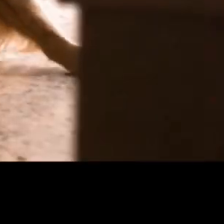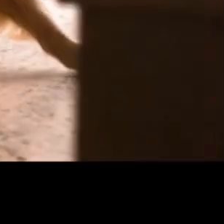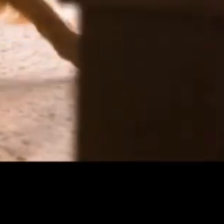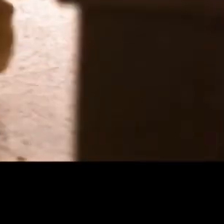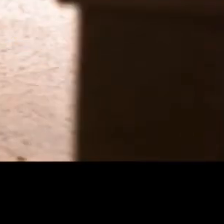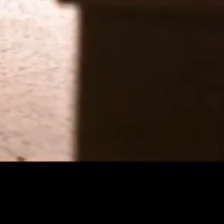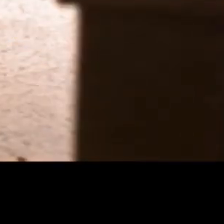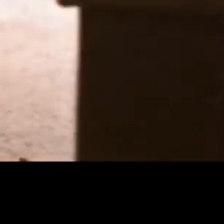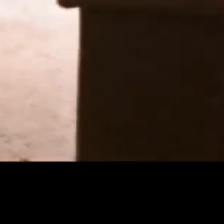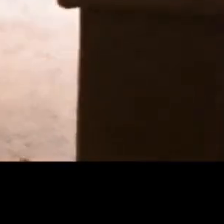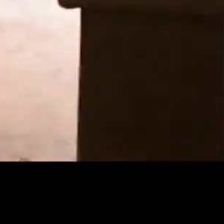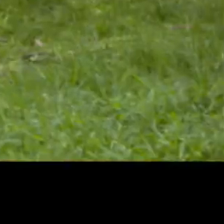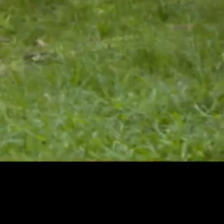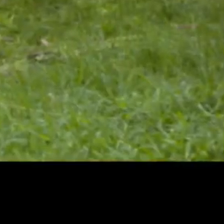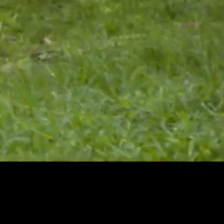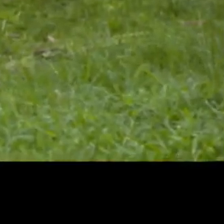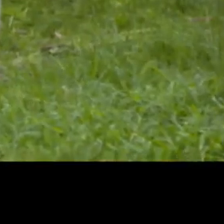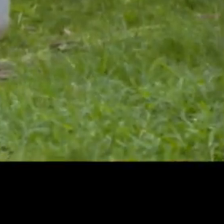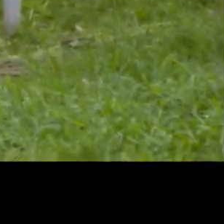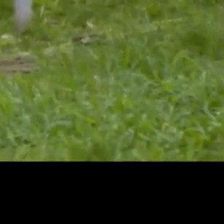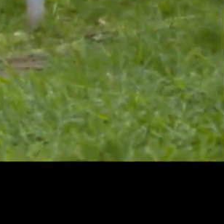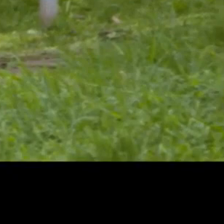saque su mascota a caminar